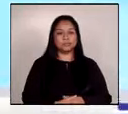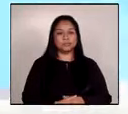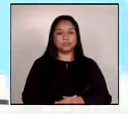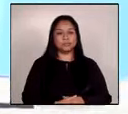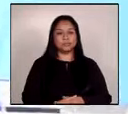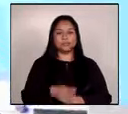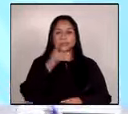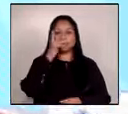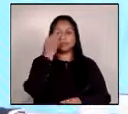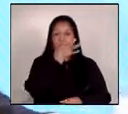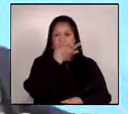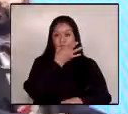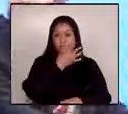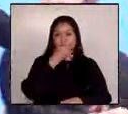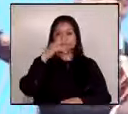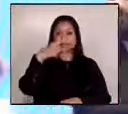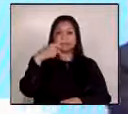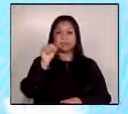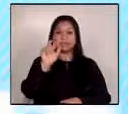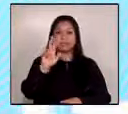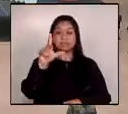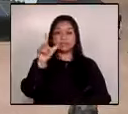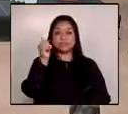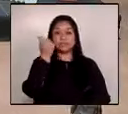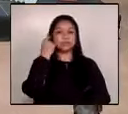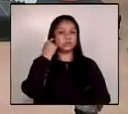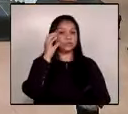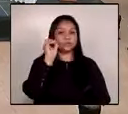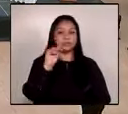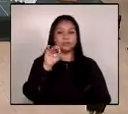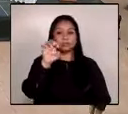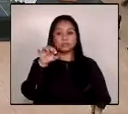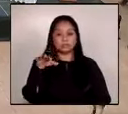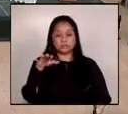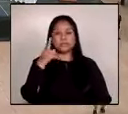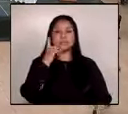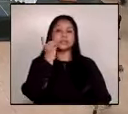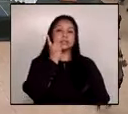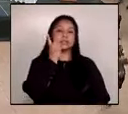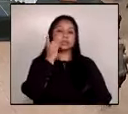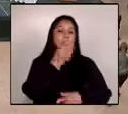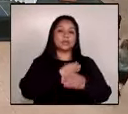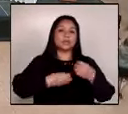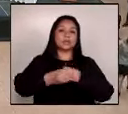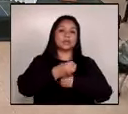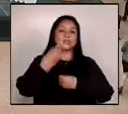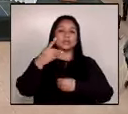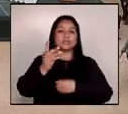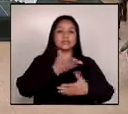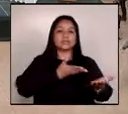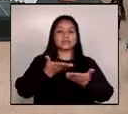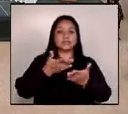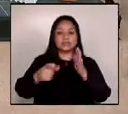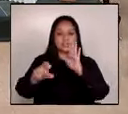Señora Carla Gómez, Directora de la Oficina Nacional del Servicio Civil.